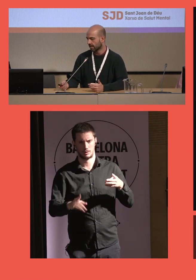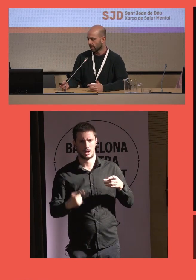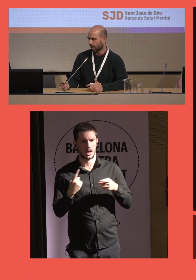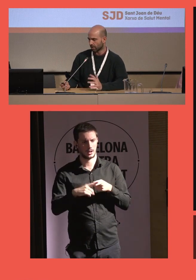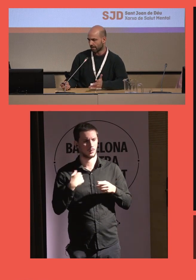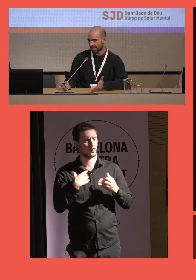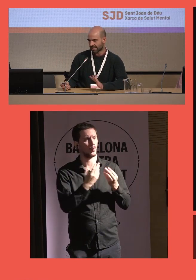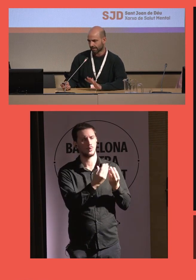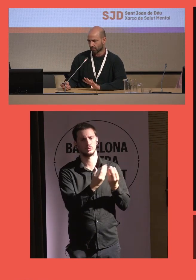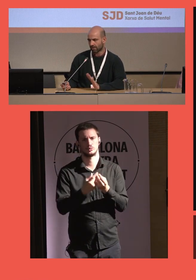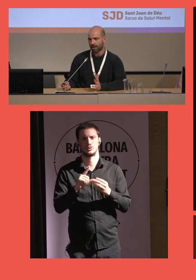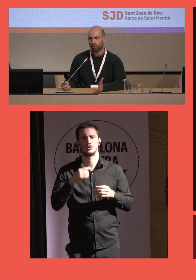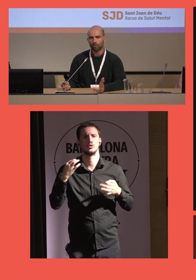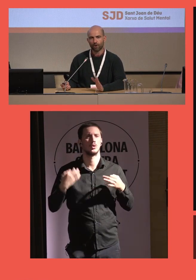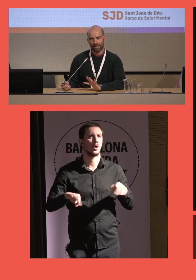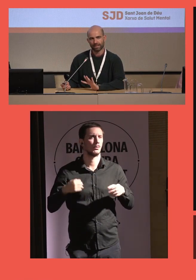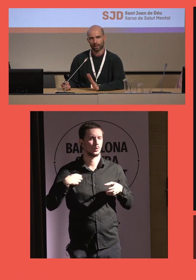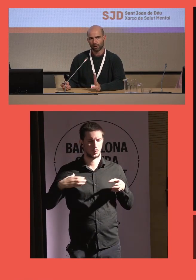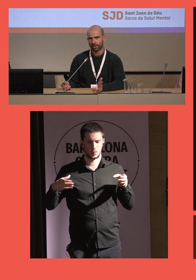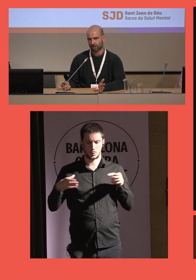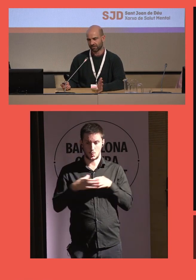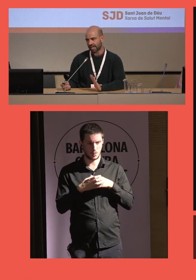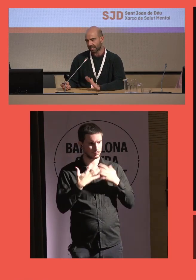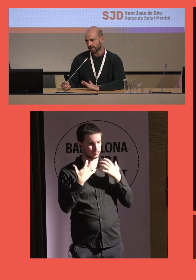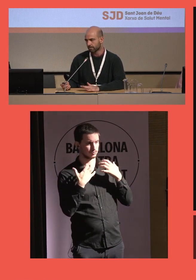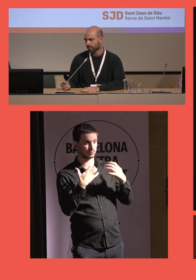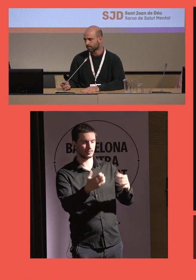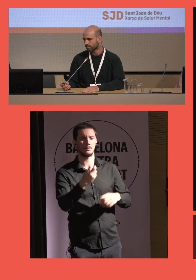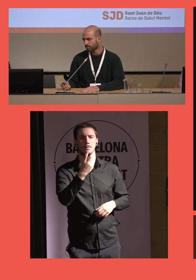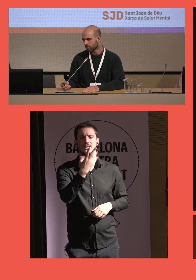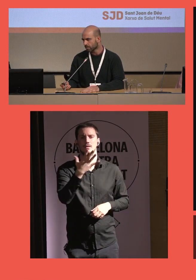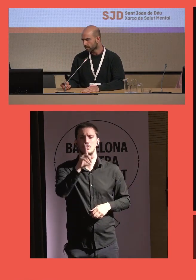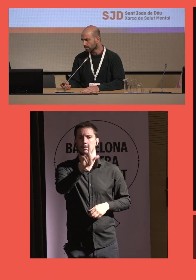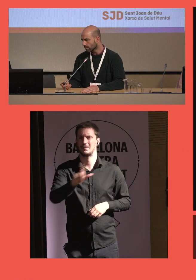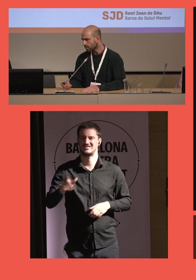y salidas aproximadamente estamos trabajando un grupo ahora de 25 personas fijas